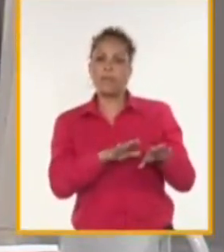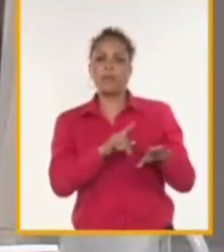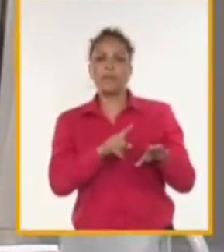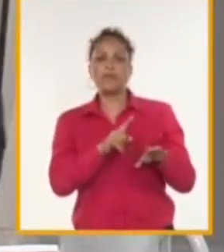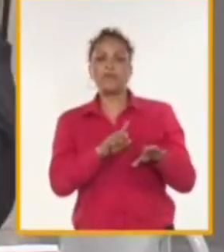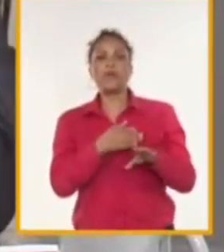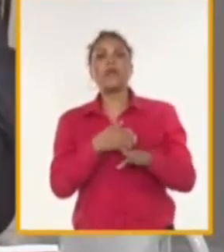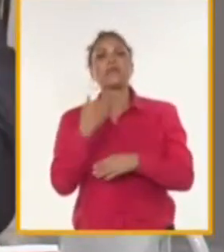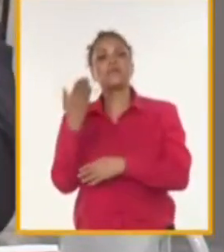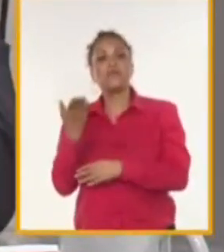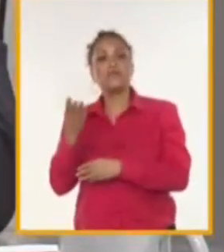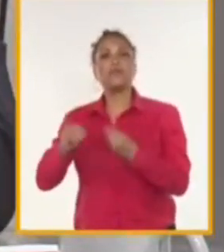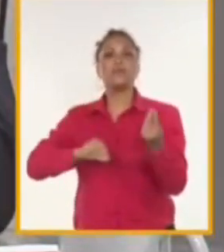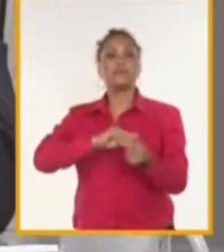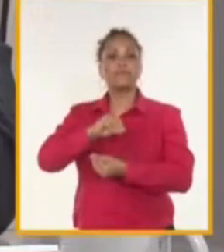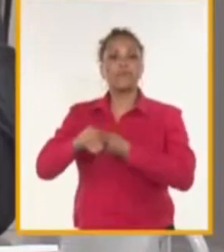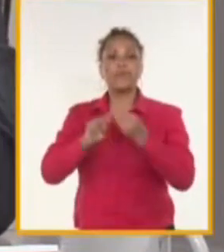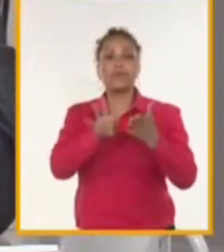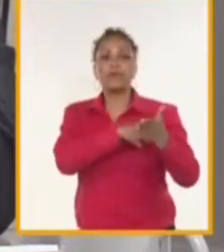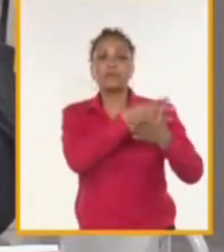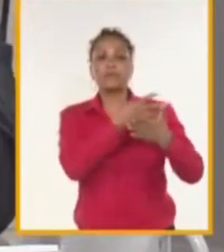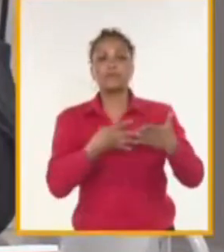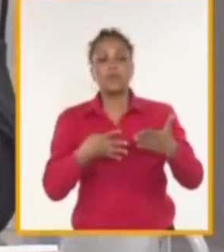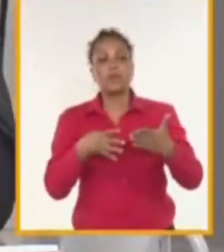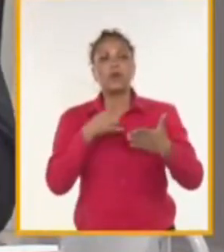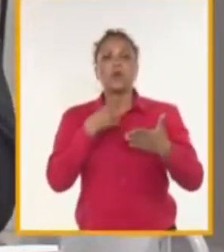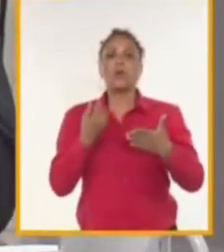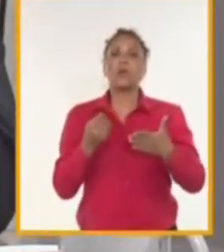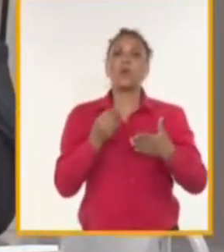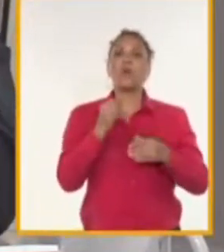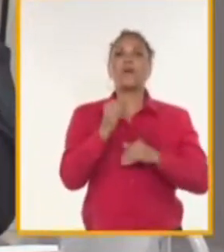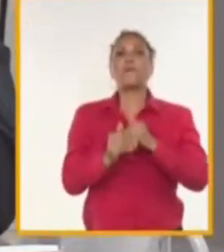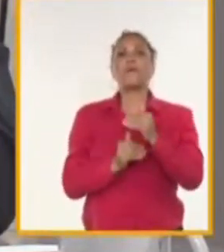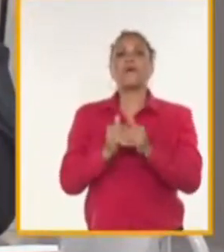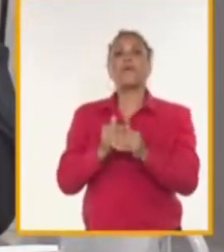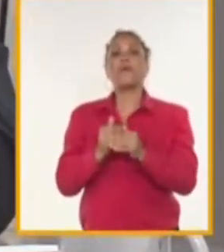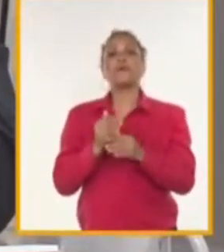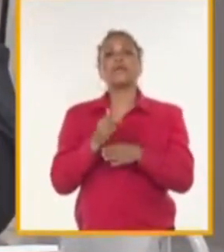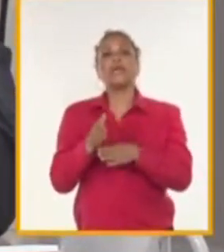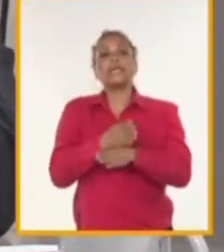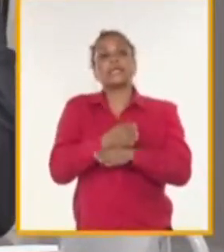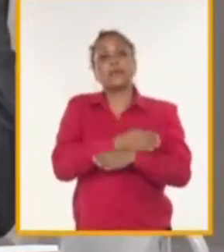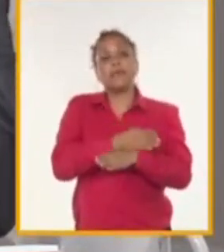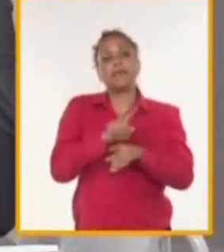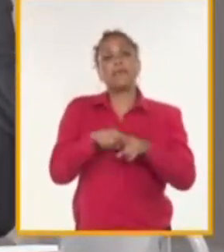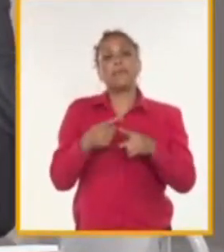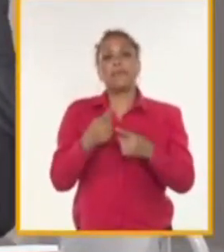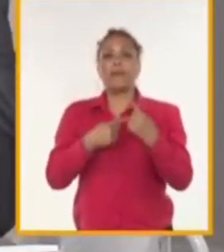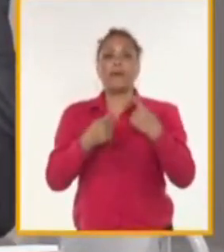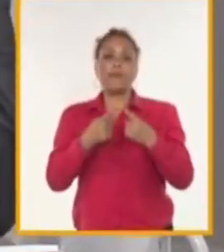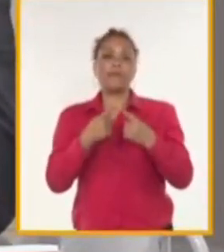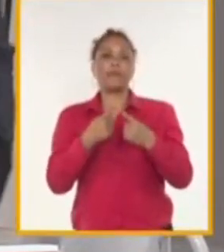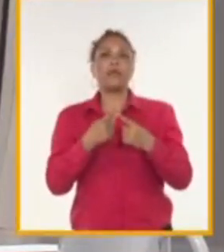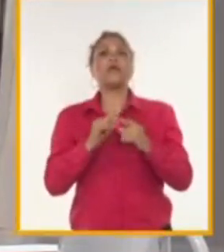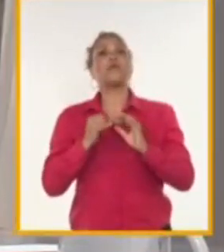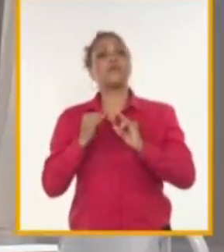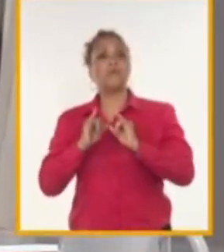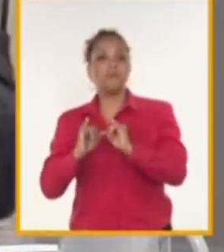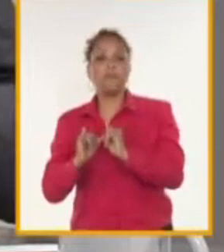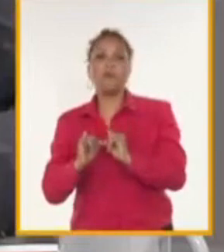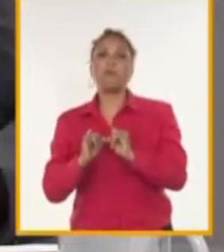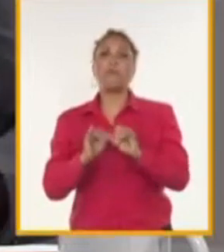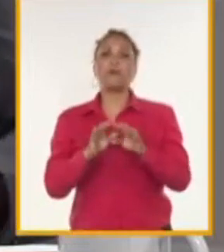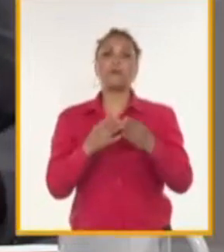solicitan, modifican su cronograma. Si el cronograma de la inversión se va a retardar por determinada razón, informan precisamente